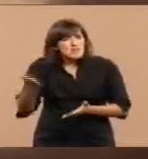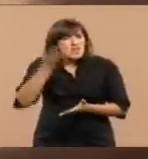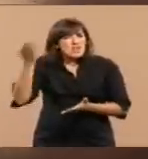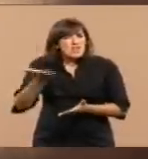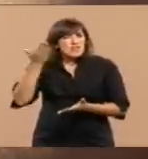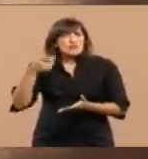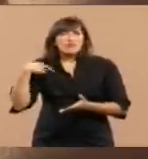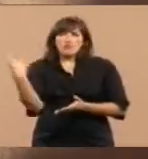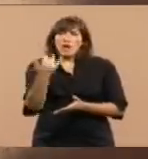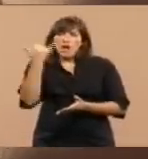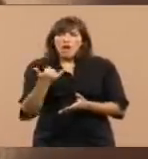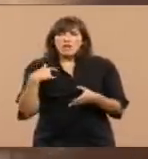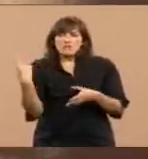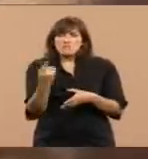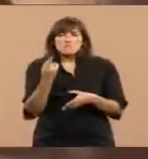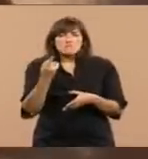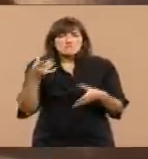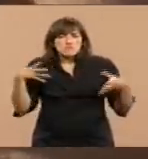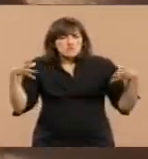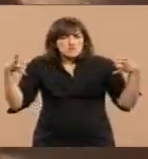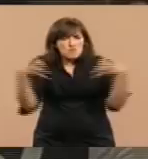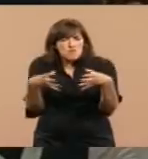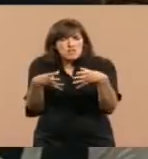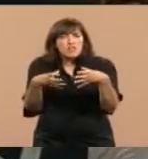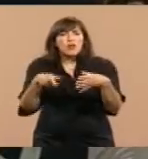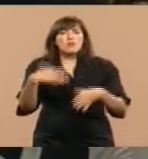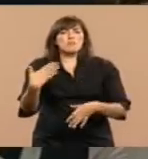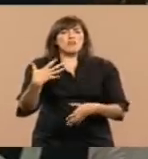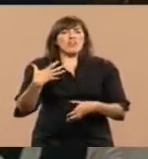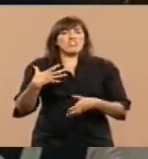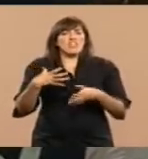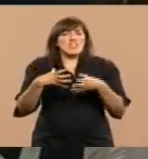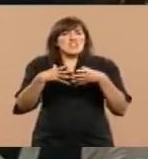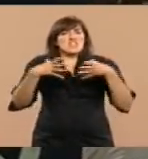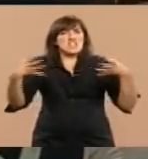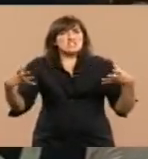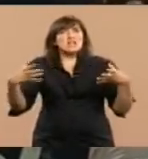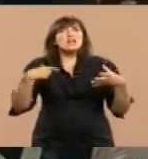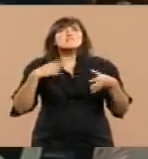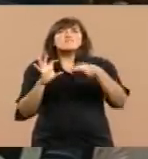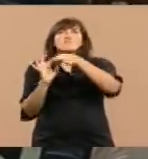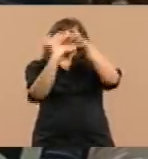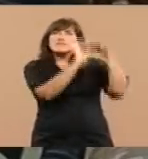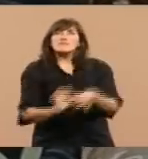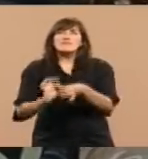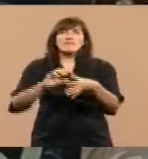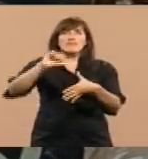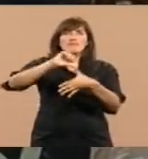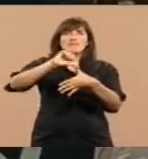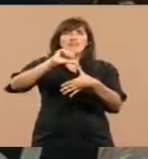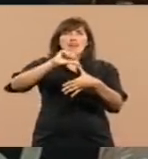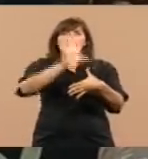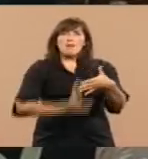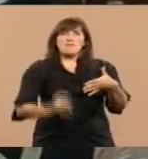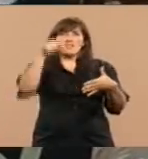unidos para poder seguir creciendo junto a los otros países de la región, de esta bendita América